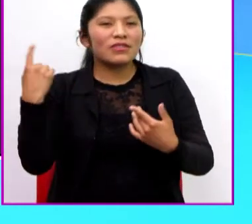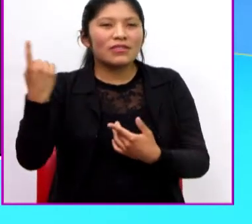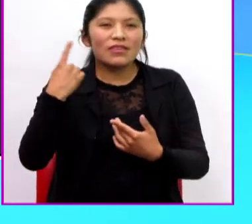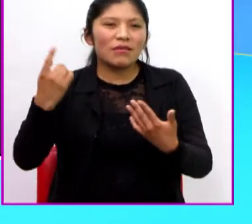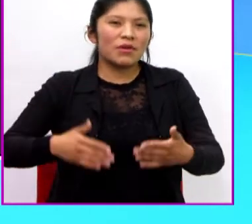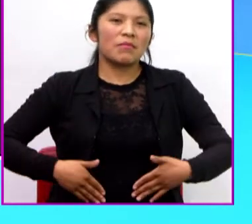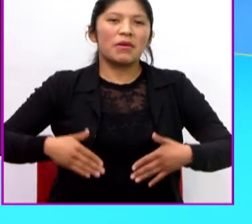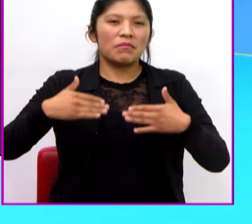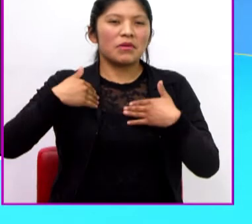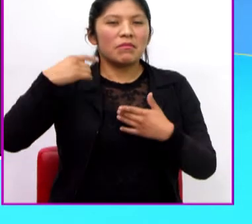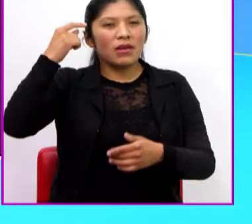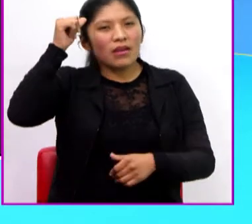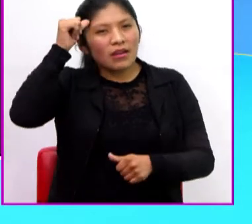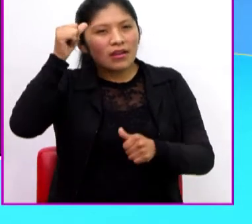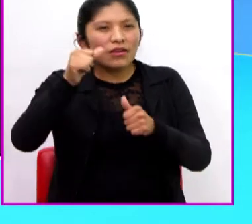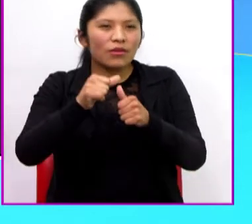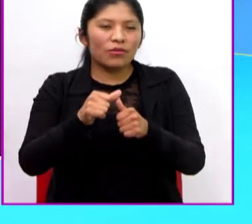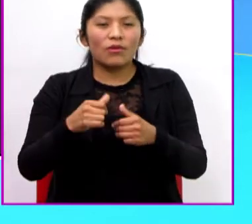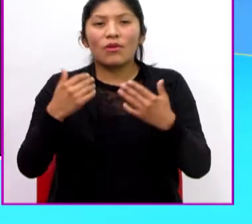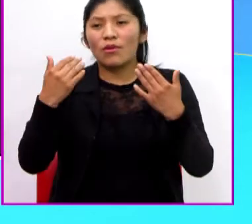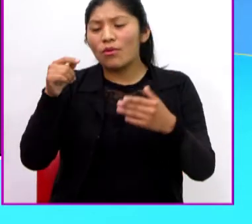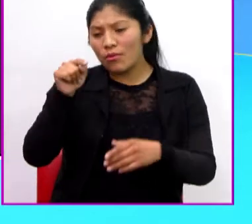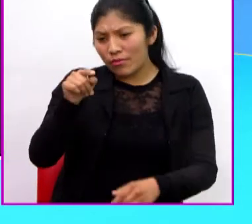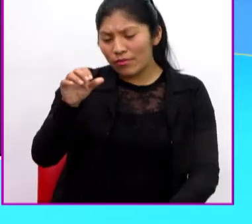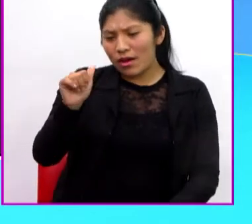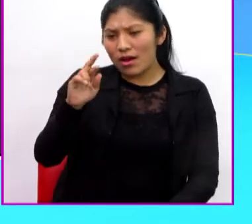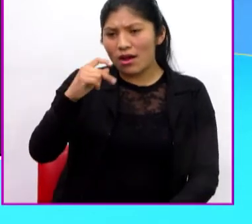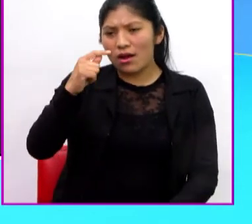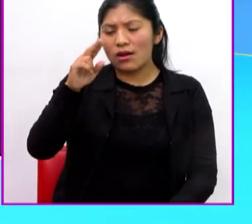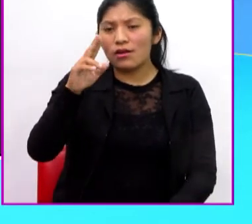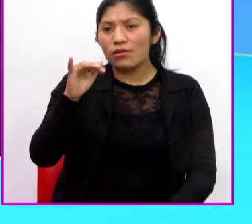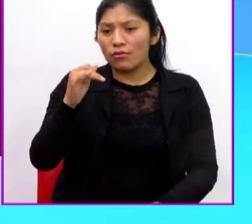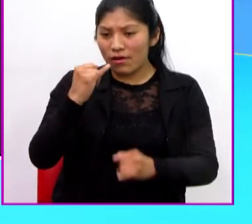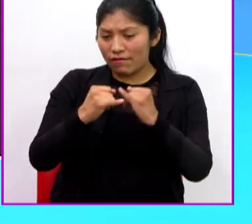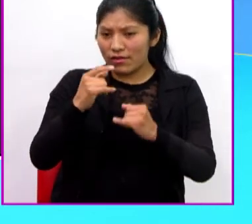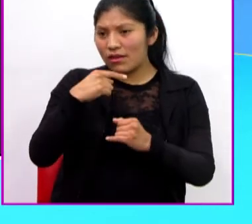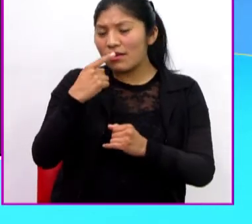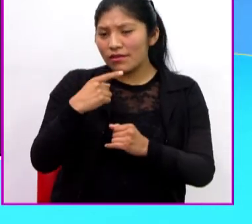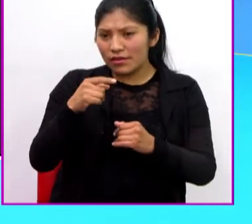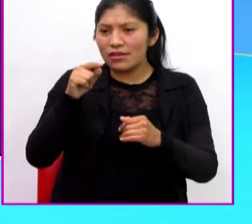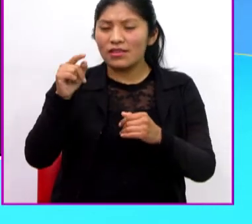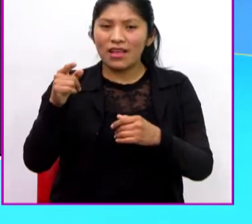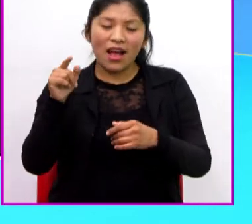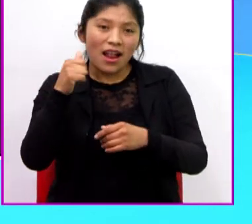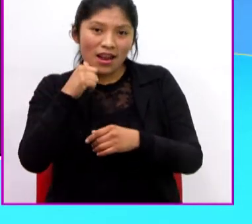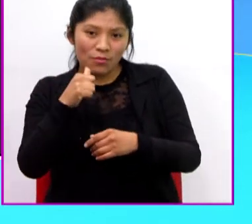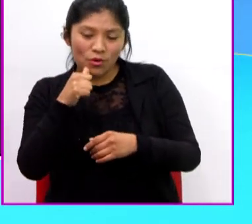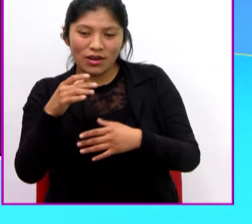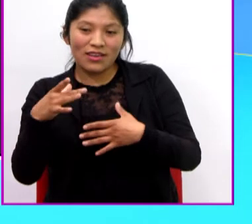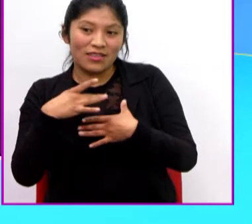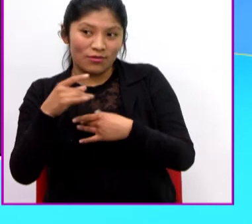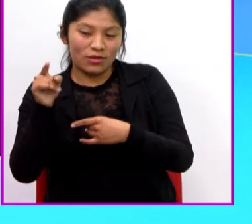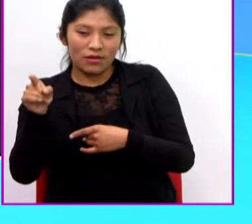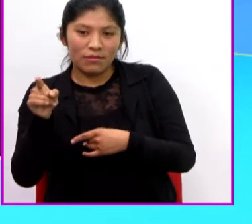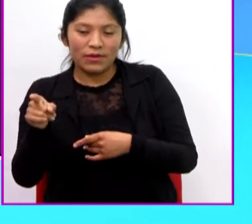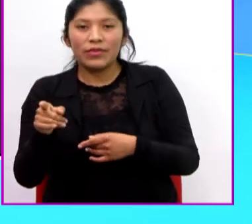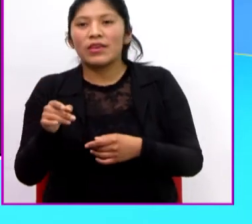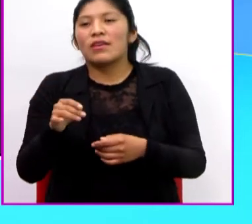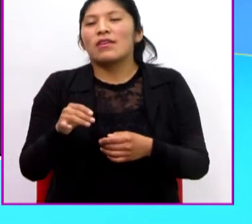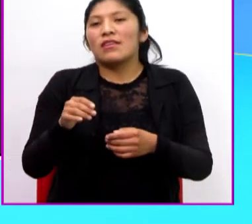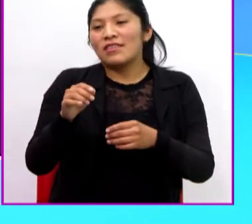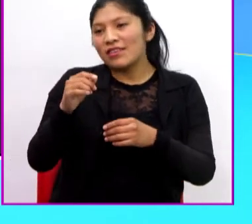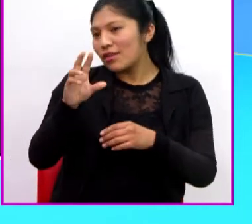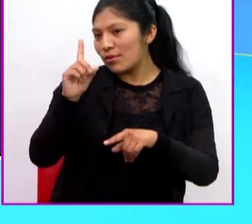Oye, Arturo. ¿Al final le dijiste a la muchacha que te gustaba que no pudiste poner el lazo en el cuerpo del